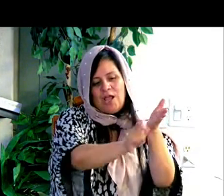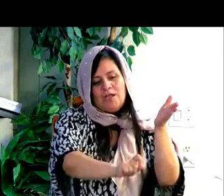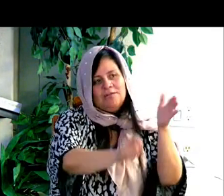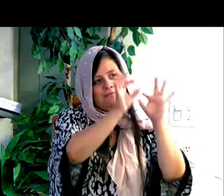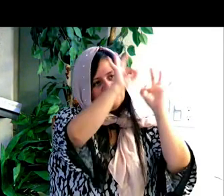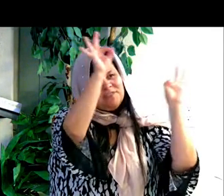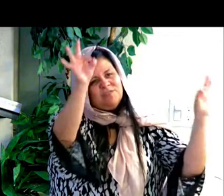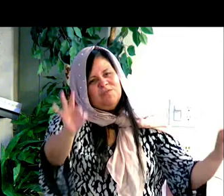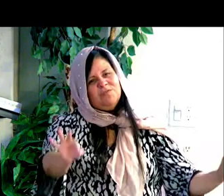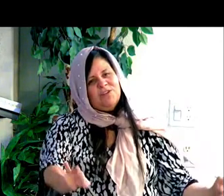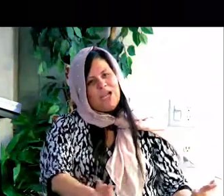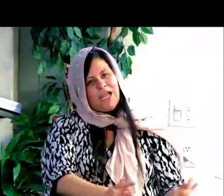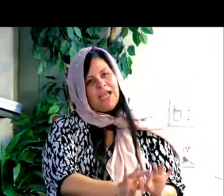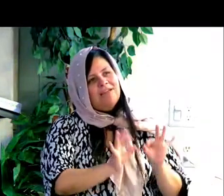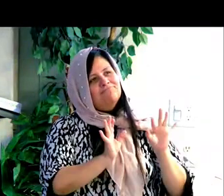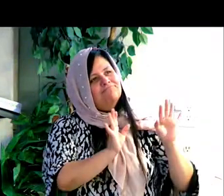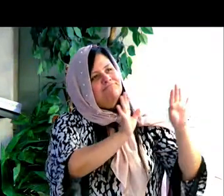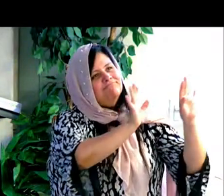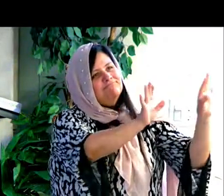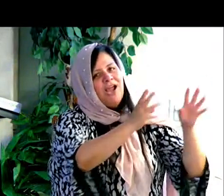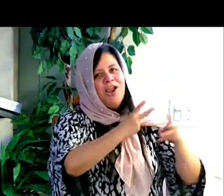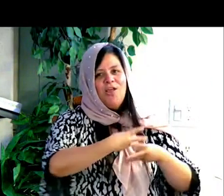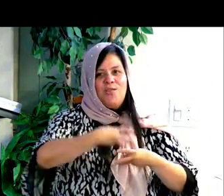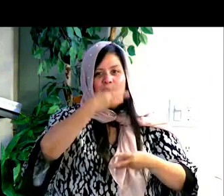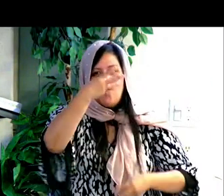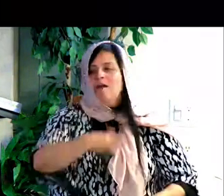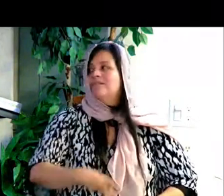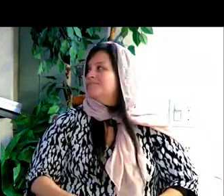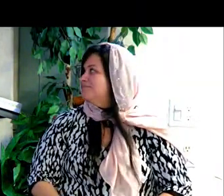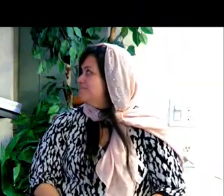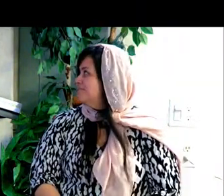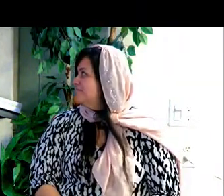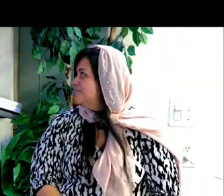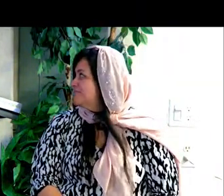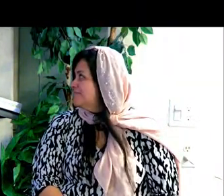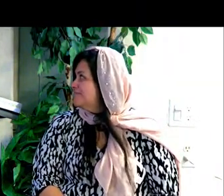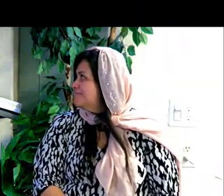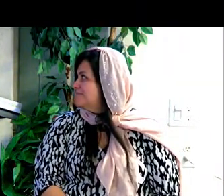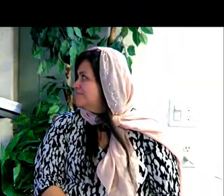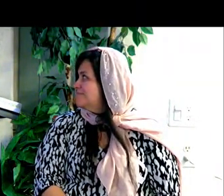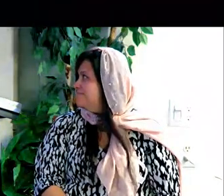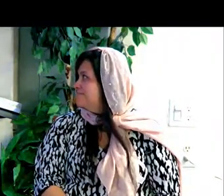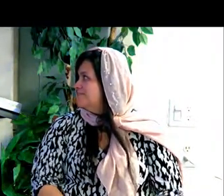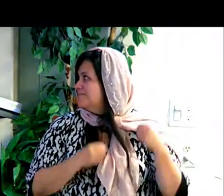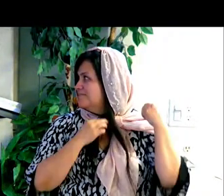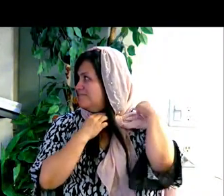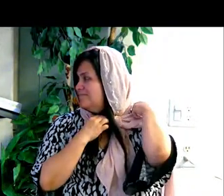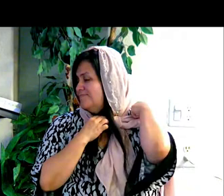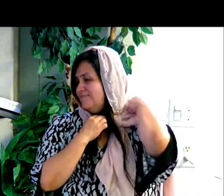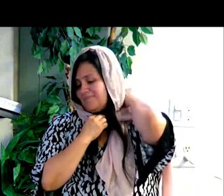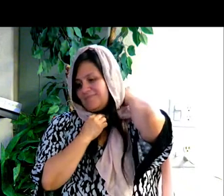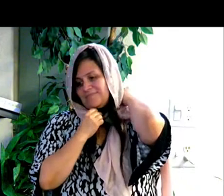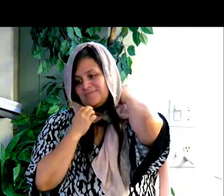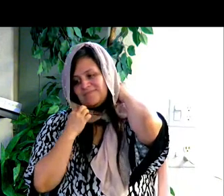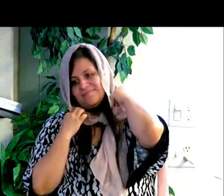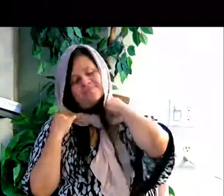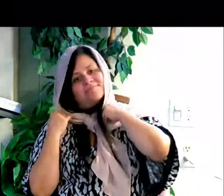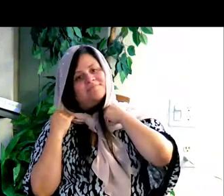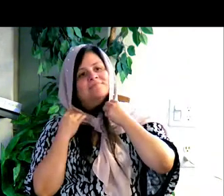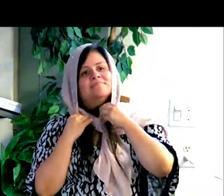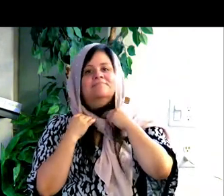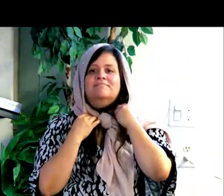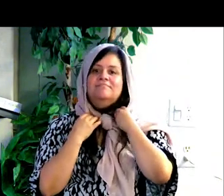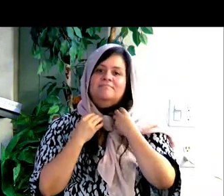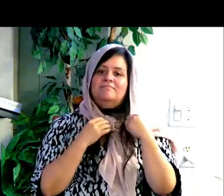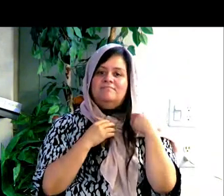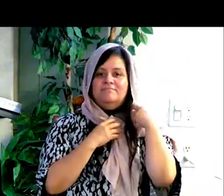Ah, hoy en día nosotros tenemos las ketubahs así pequeñas, así lo ponemos en un marco. Son ketubahs bonitas,